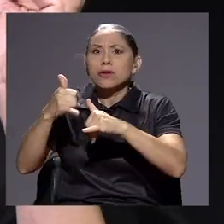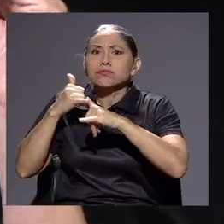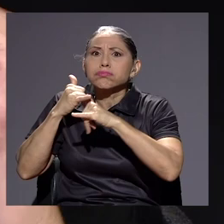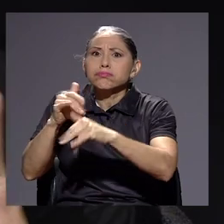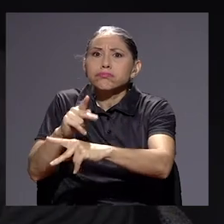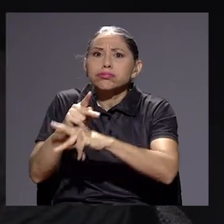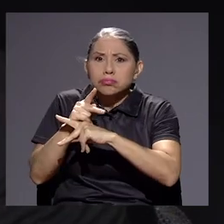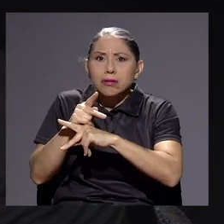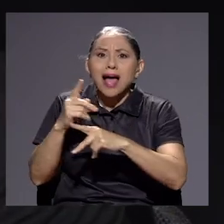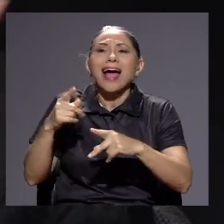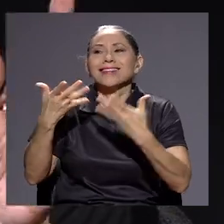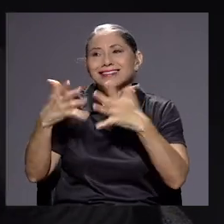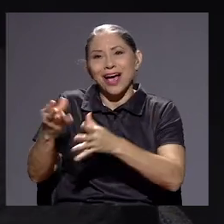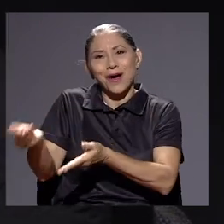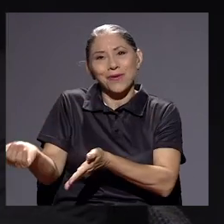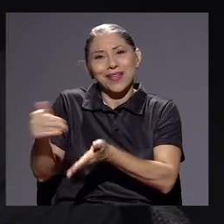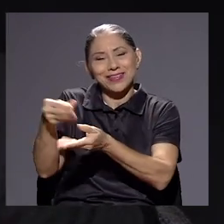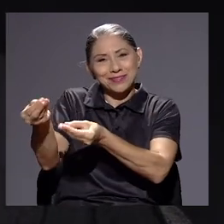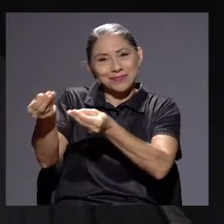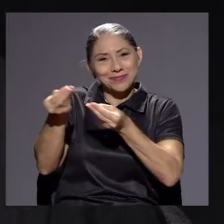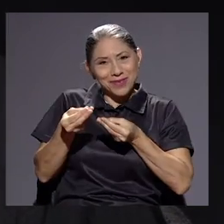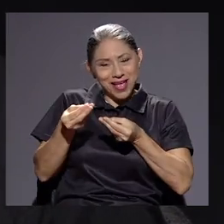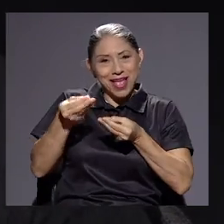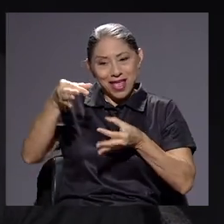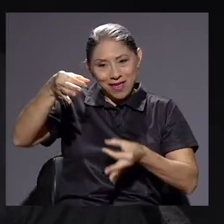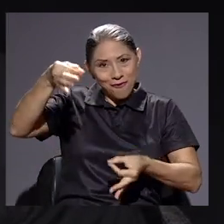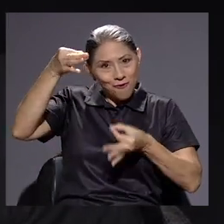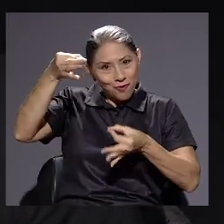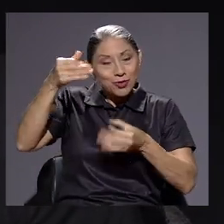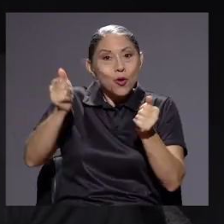sí fueron con nombres, nombres, apellidos, como les digo yo.